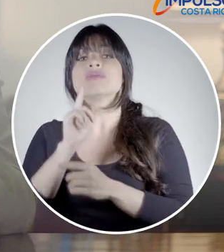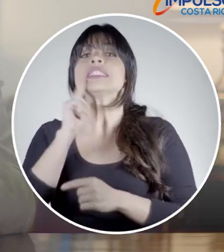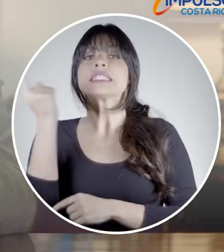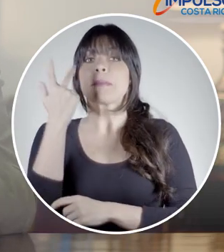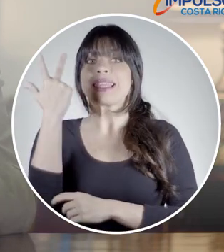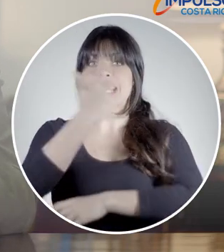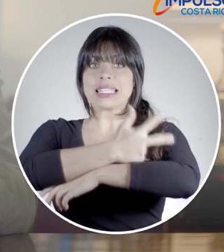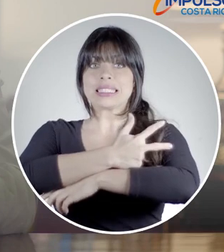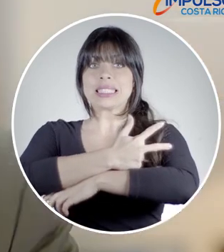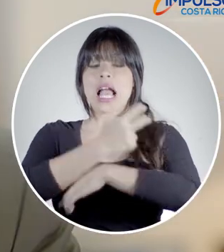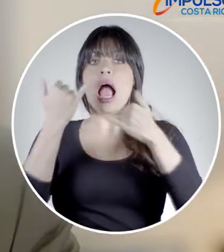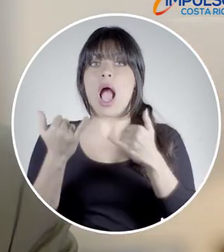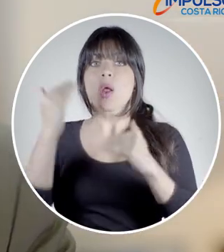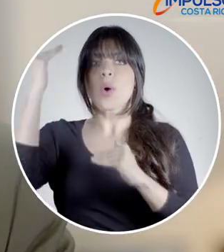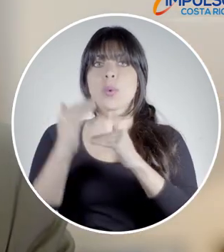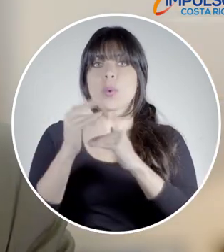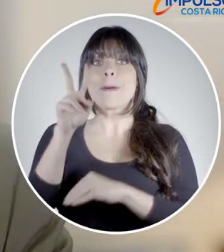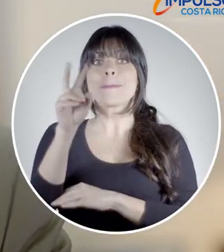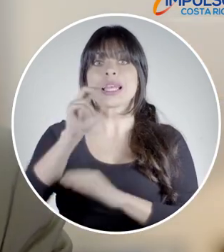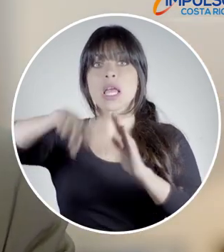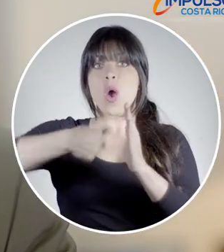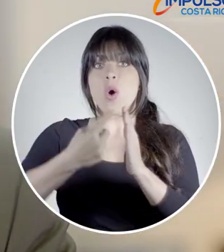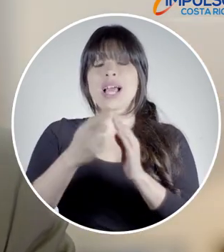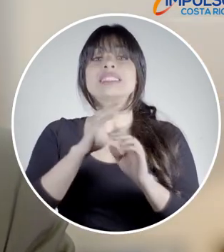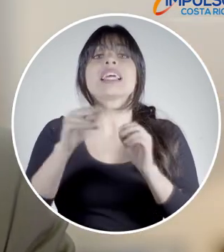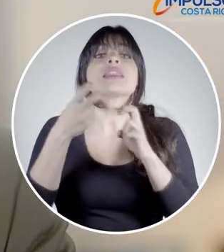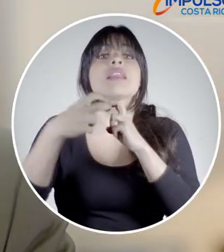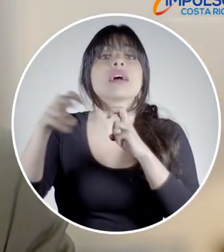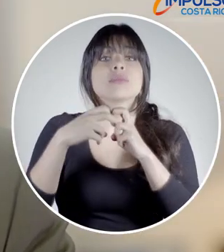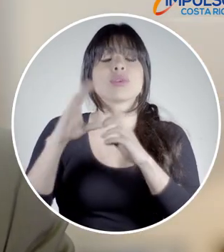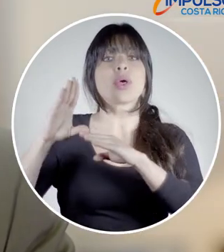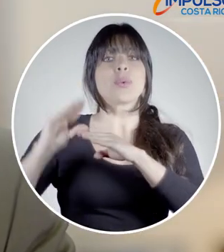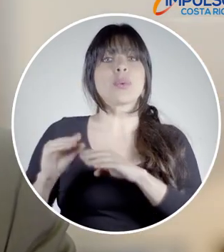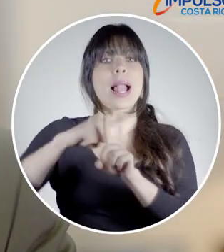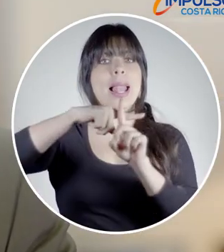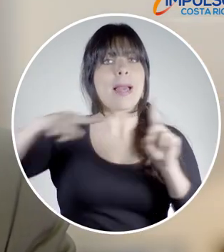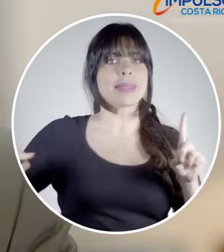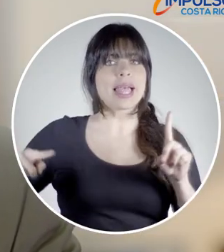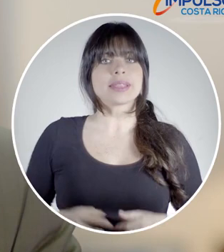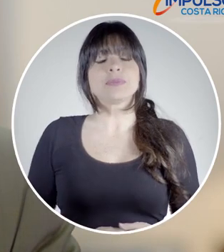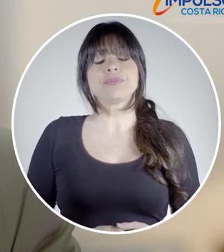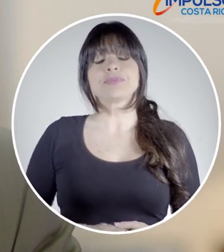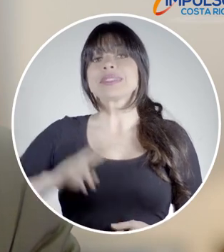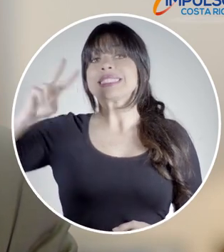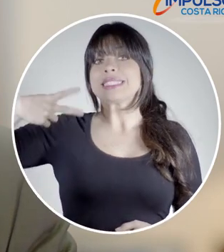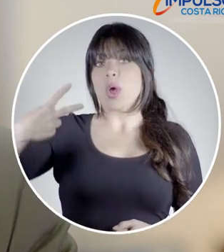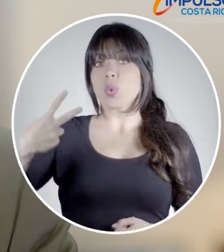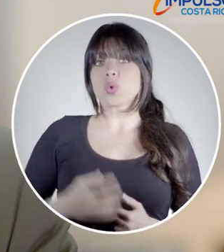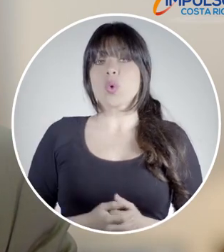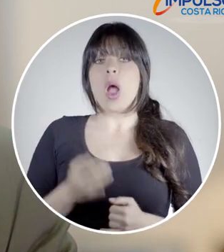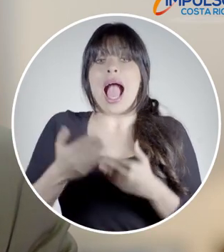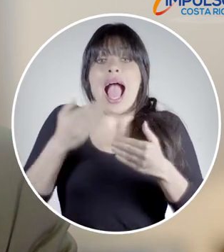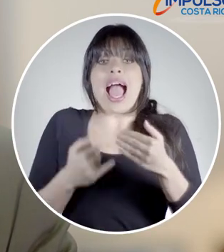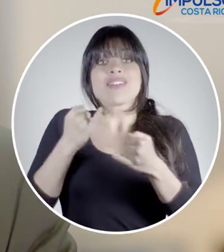reducirá de tres días a sólo 20 horas y los costos bajarán a la mitad. Segundo, antes del